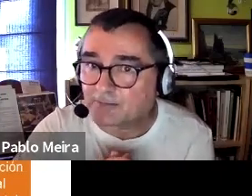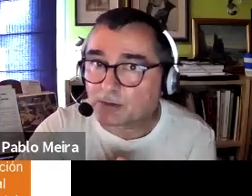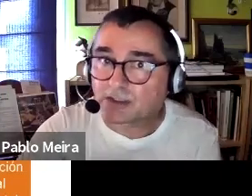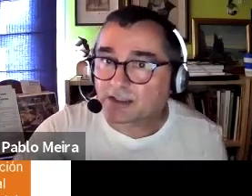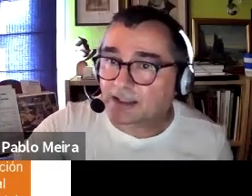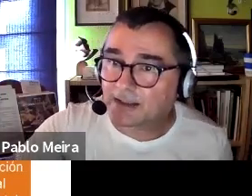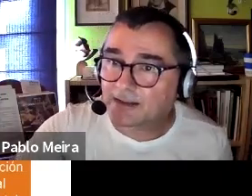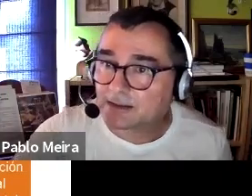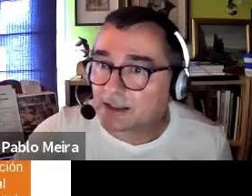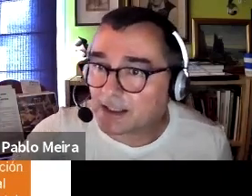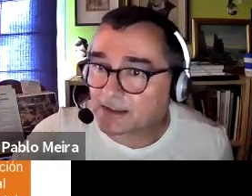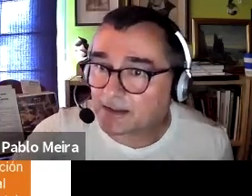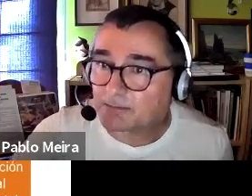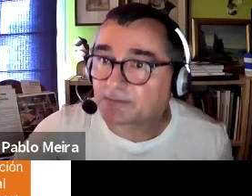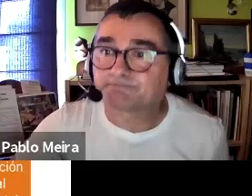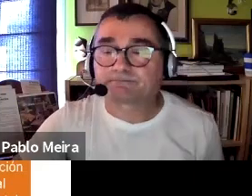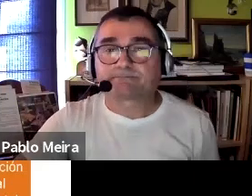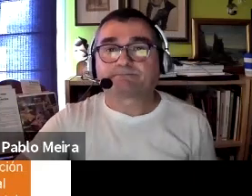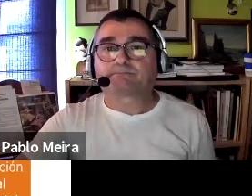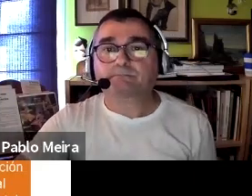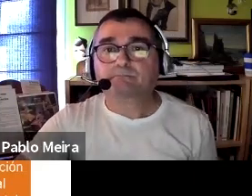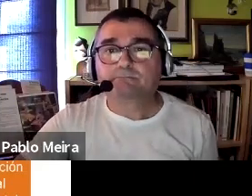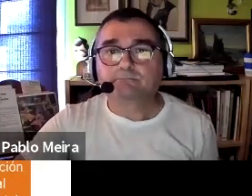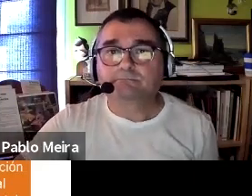para aquellas preguntas que queráis que queráis dirigirme